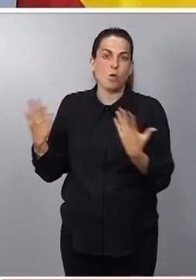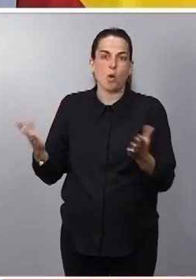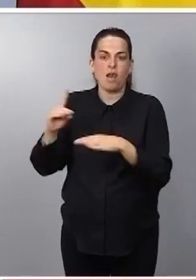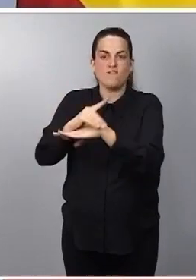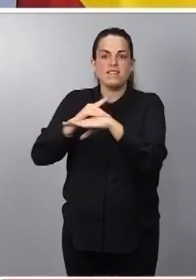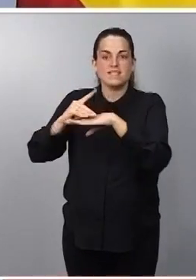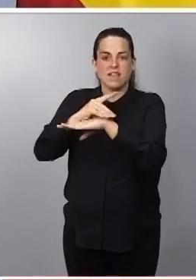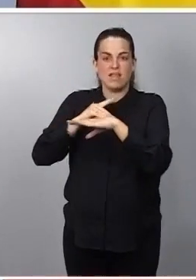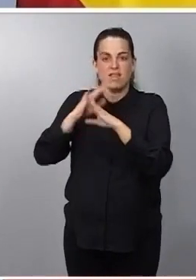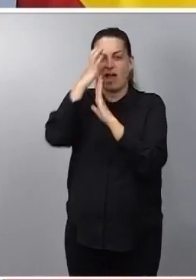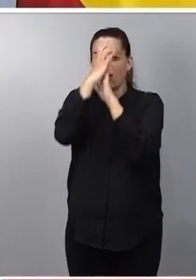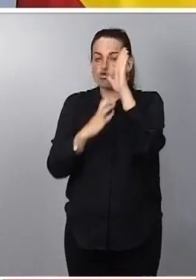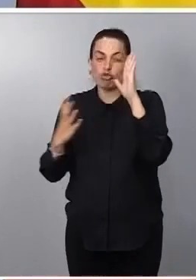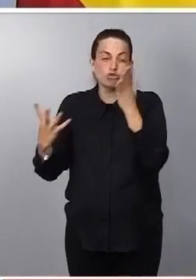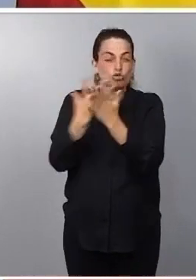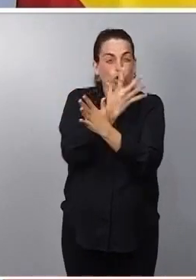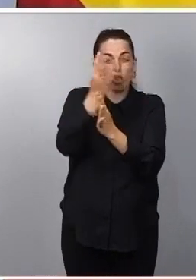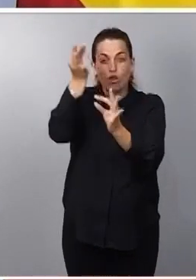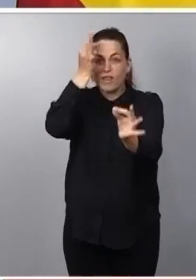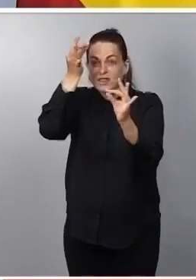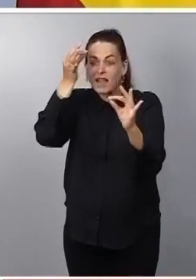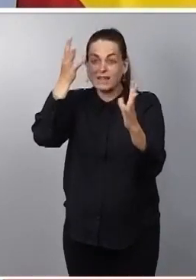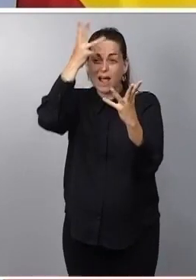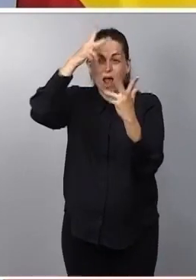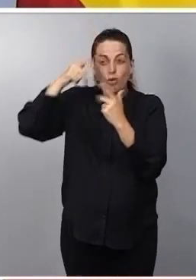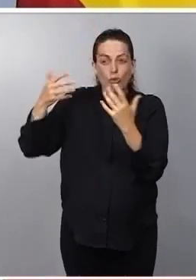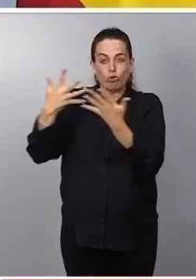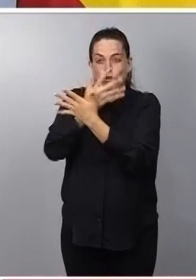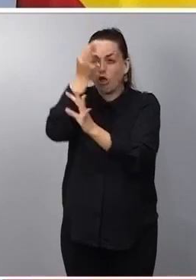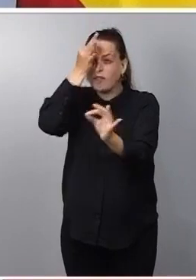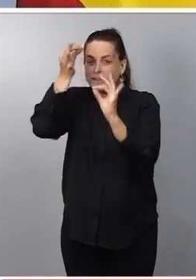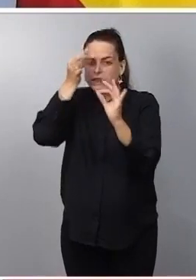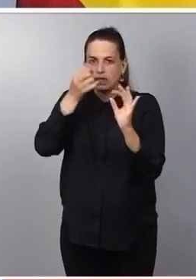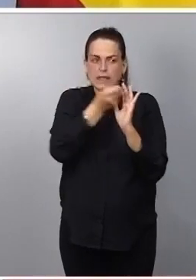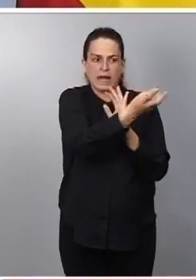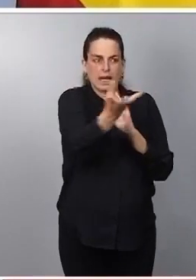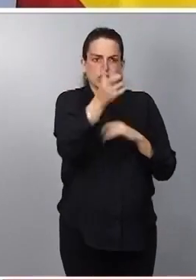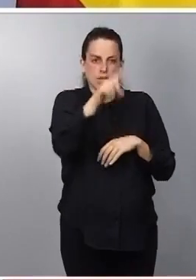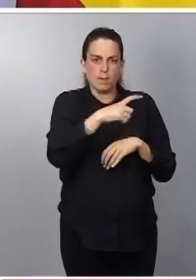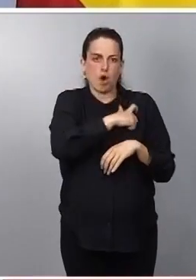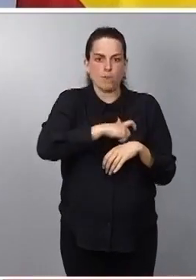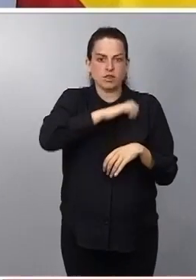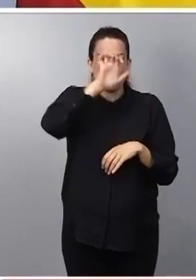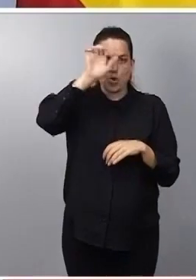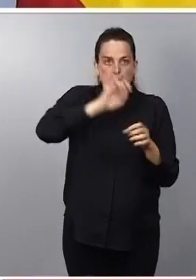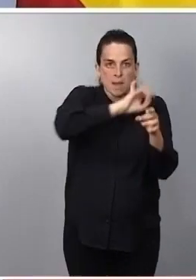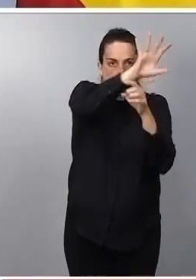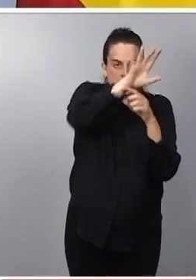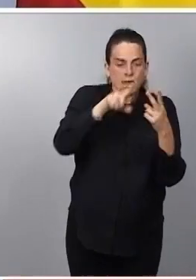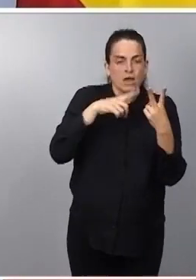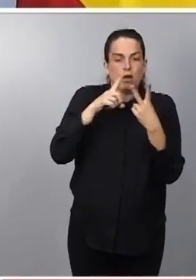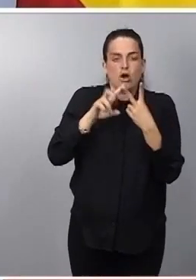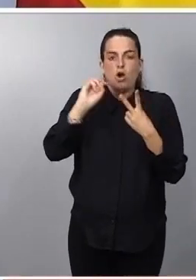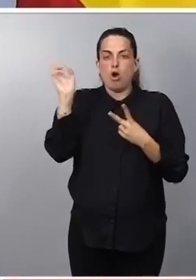datos, los excesos, los cálculos detallados, al mismo nivel de detalle que han recibido, por ejemplo, la Comisión Europea o la Autoridad